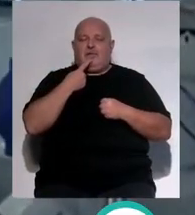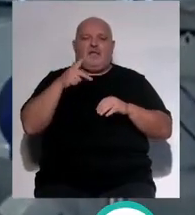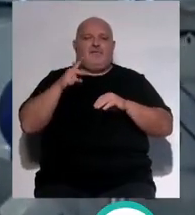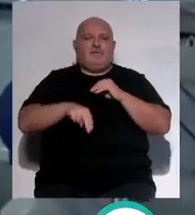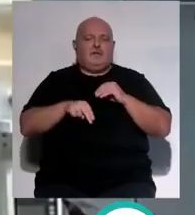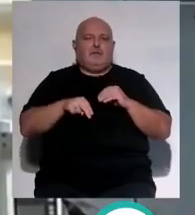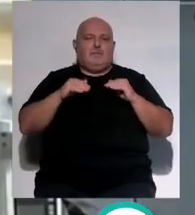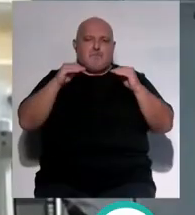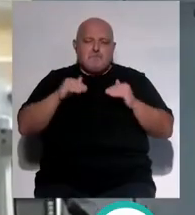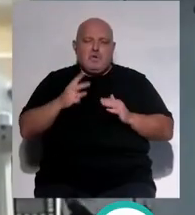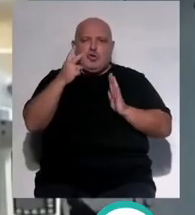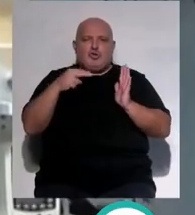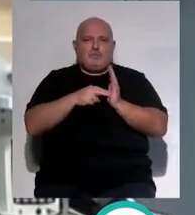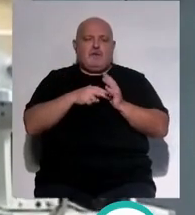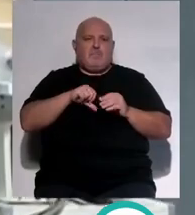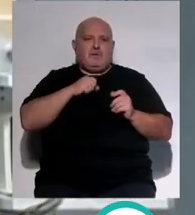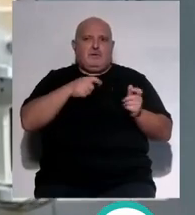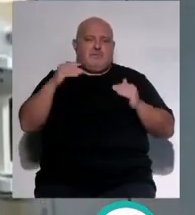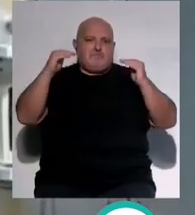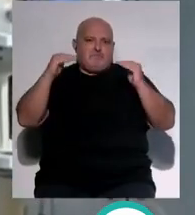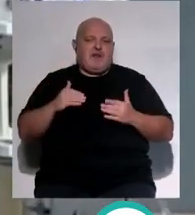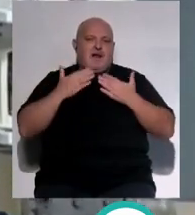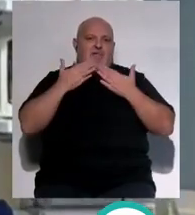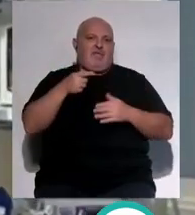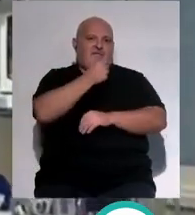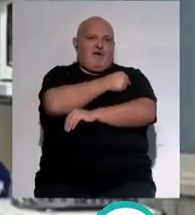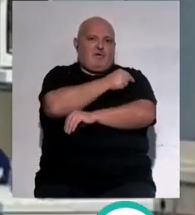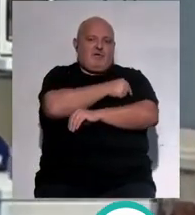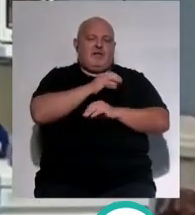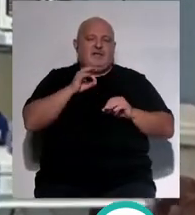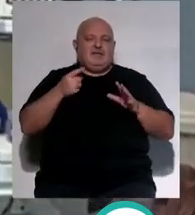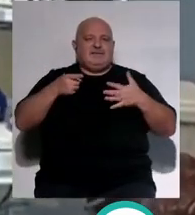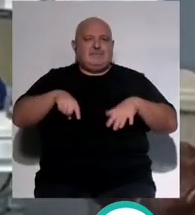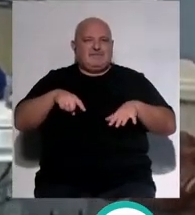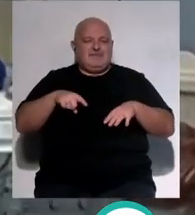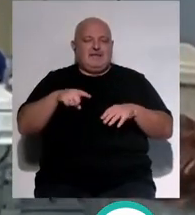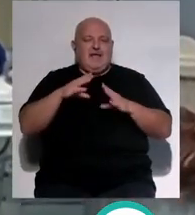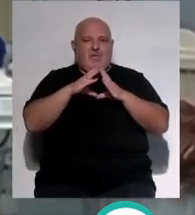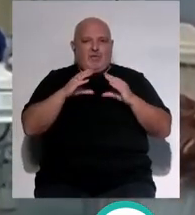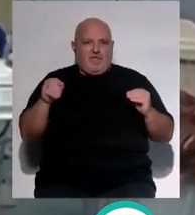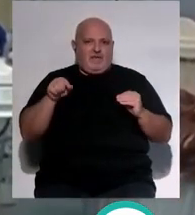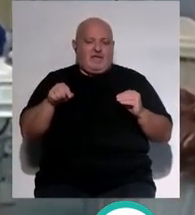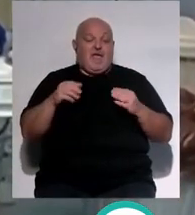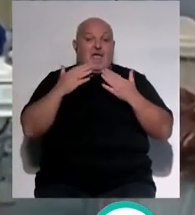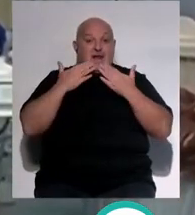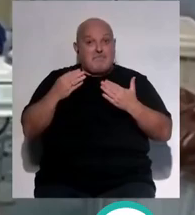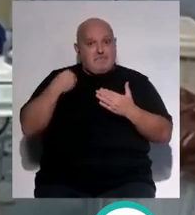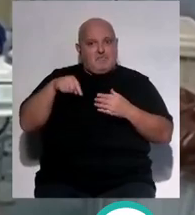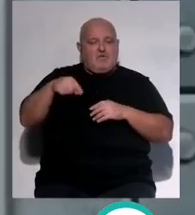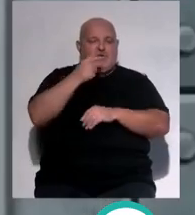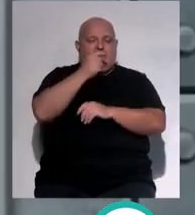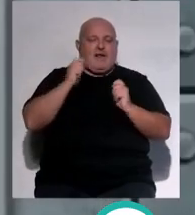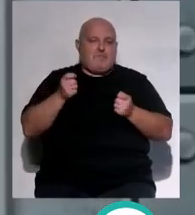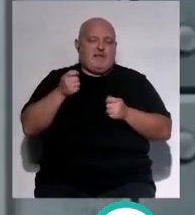evitaron unas 2.000 hospitalizaciones por esta causa en menores de seis meses en Andalucía, gracias a esta